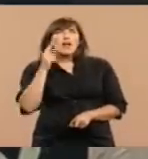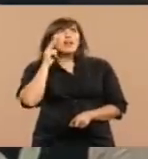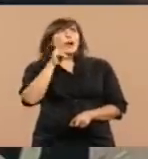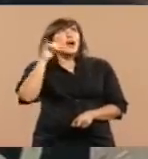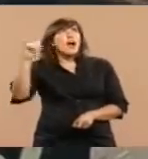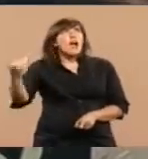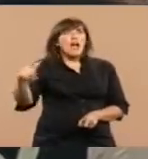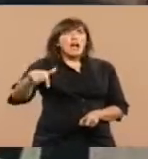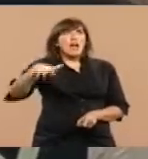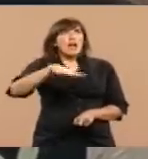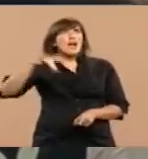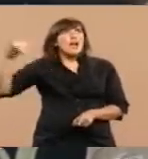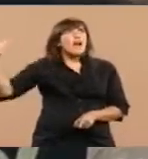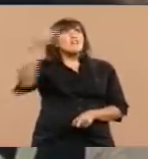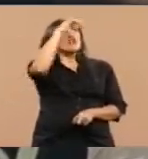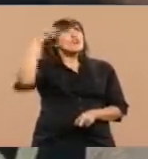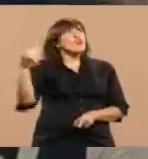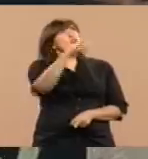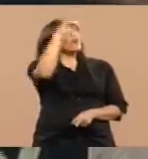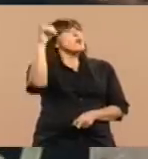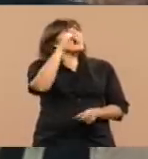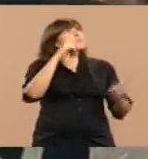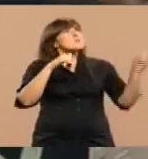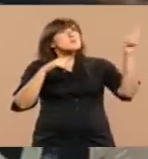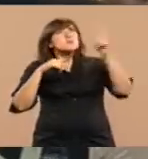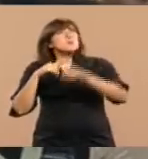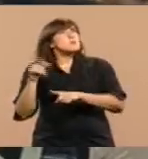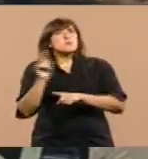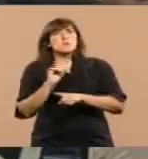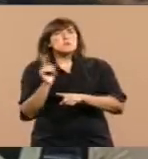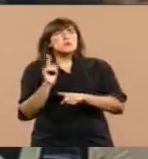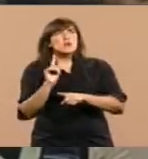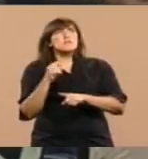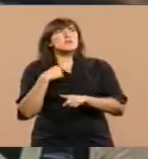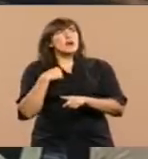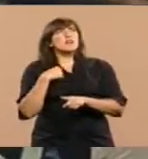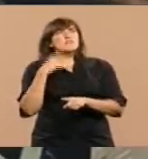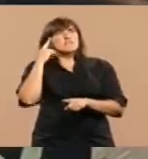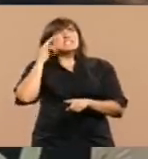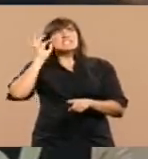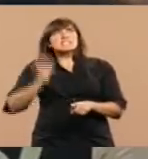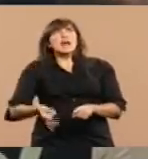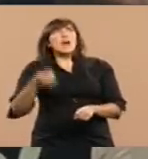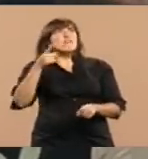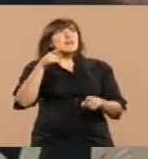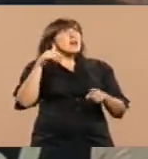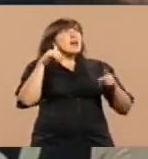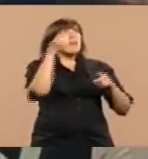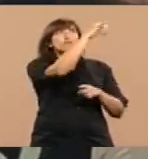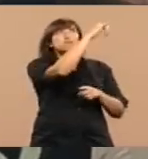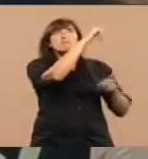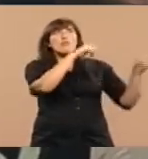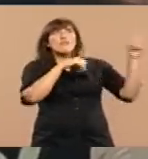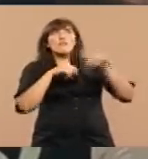aviones y no volvían. Aquí sabíamos lo que estaba pasando, por lo